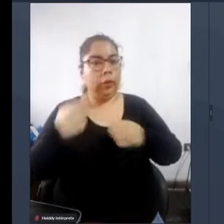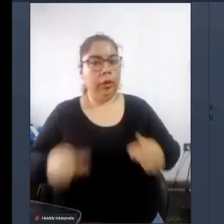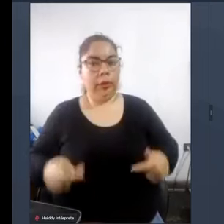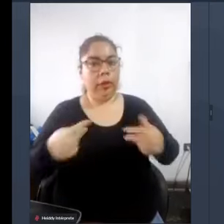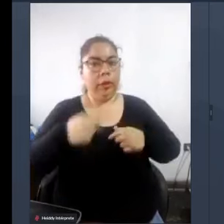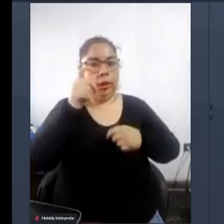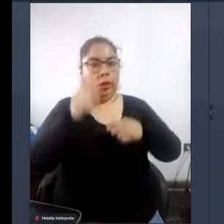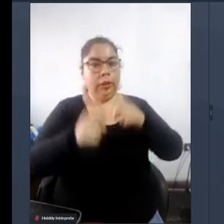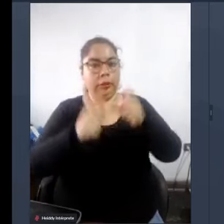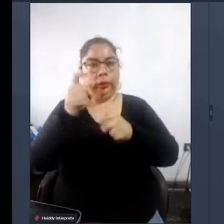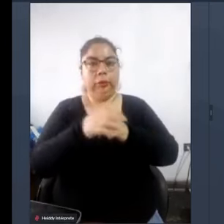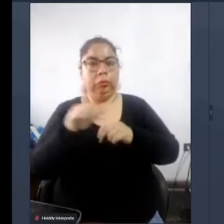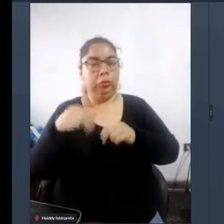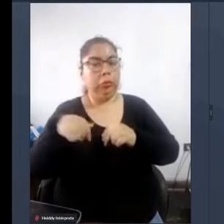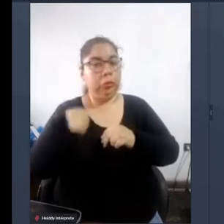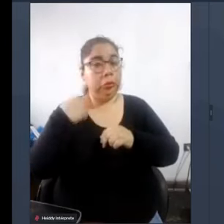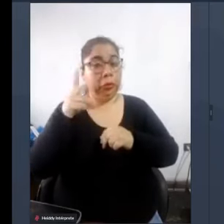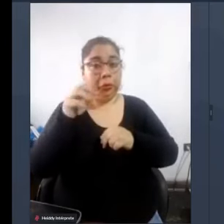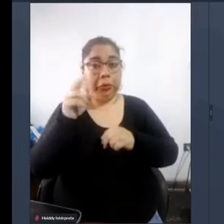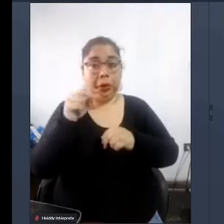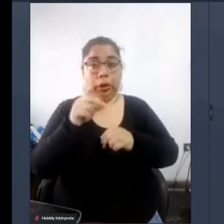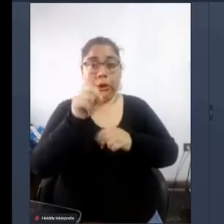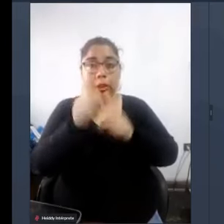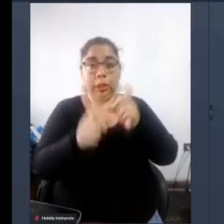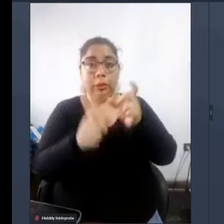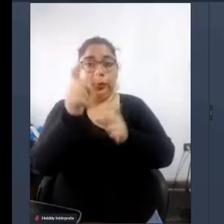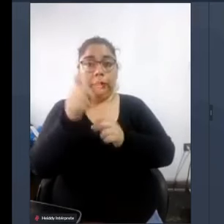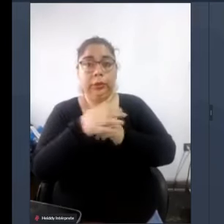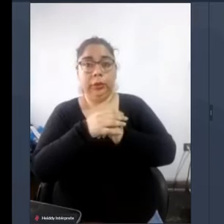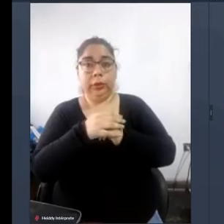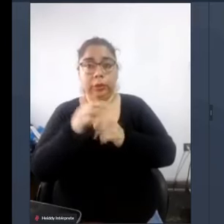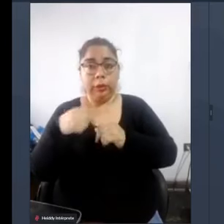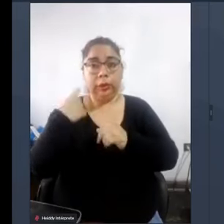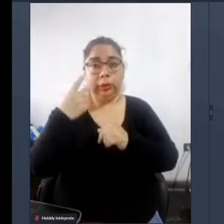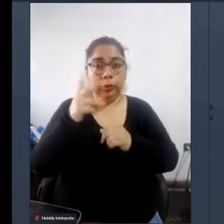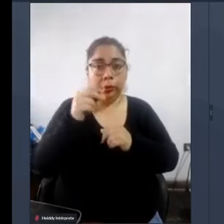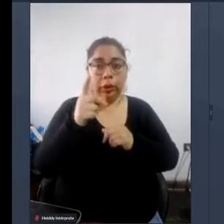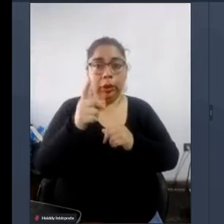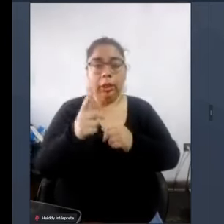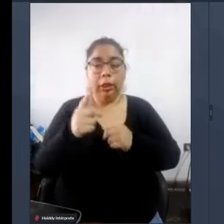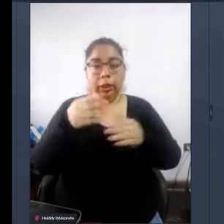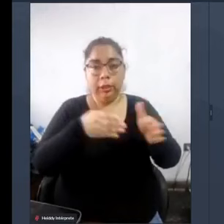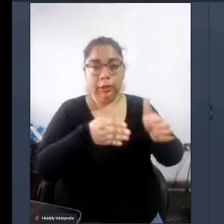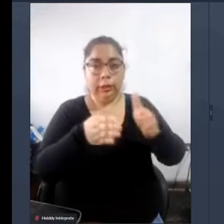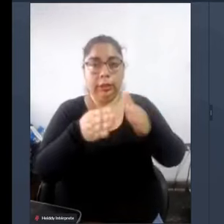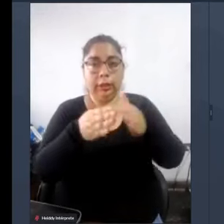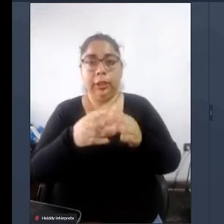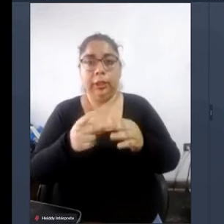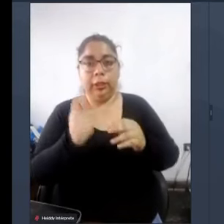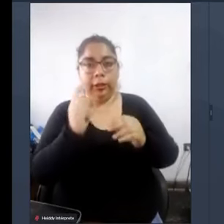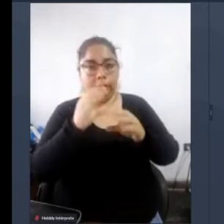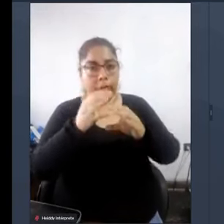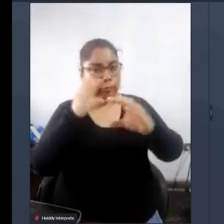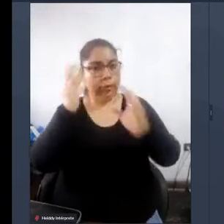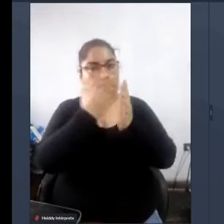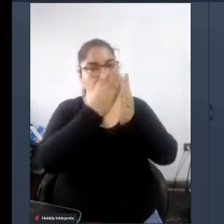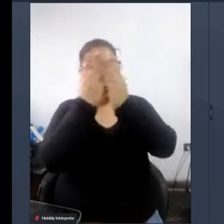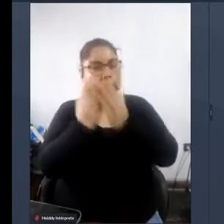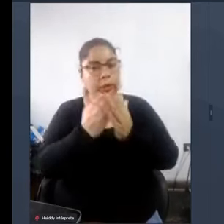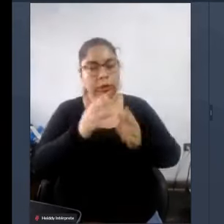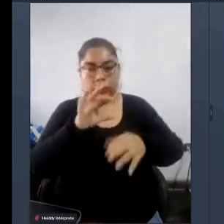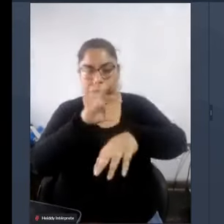no podemos pretender que las personas en una ciudad puedan acceder a servicios adecuados de educación salud